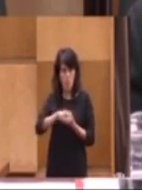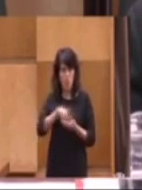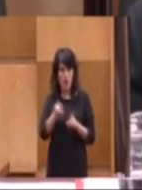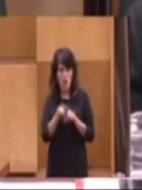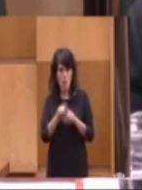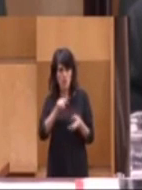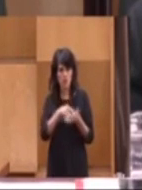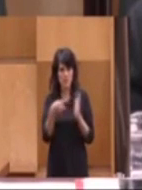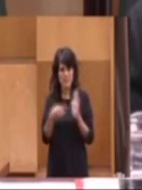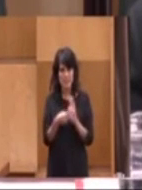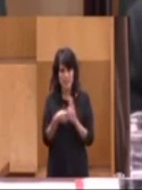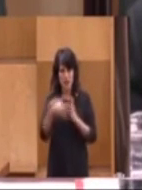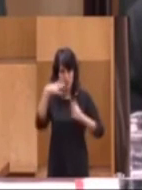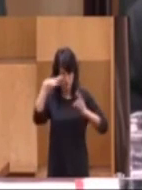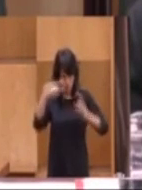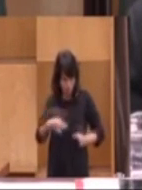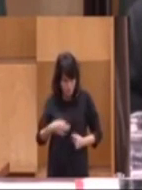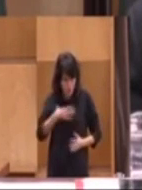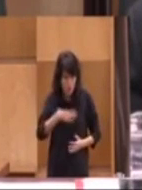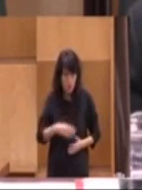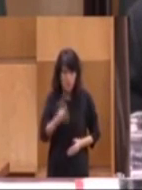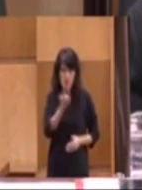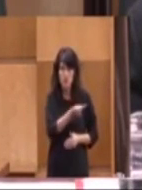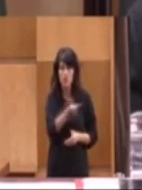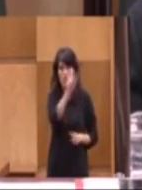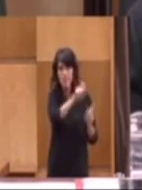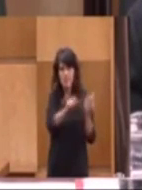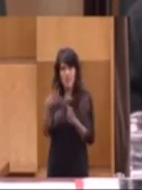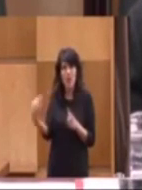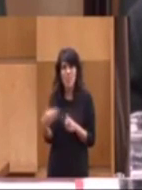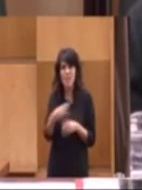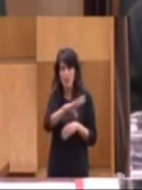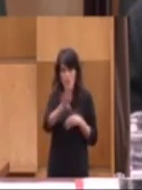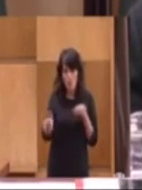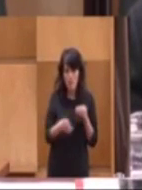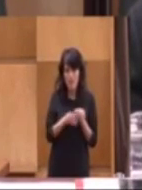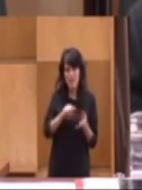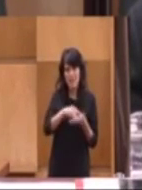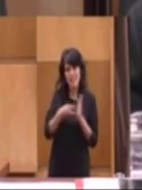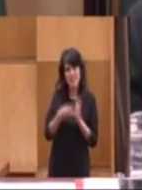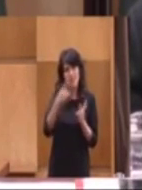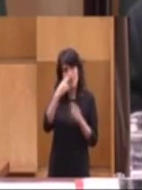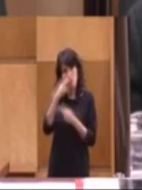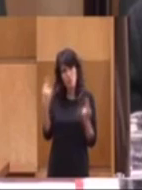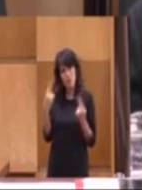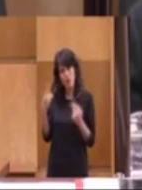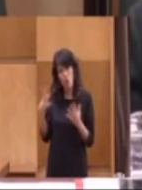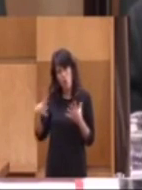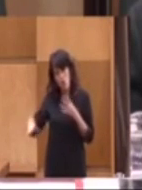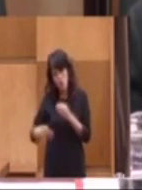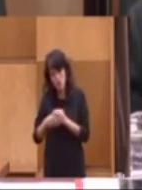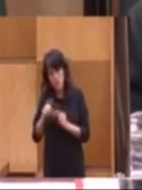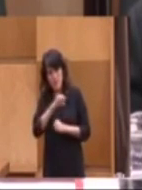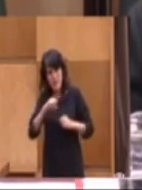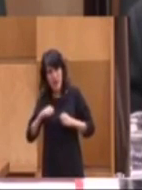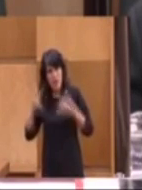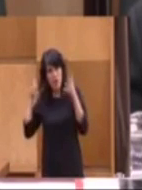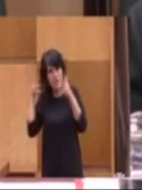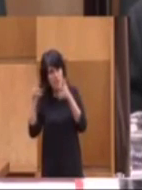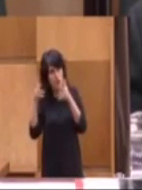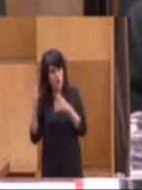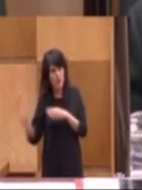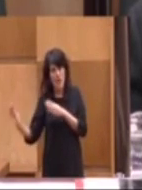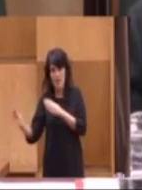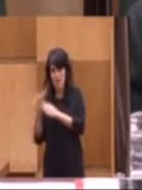garantía de este sistema, planteando que las personas deberíamos complementar este sistema público con sistemas privados, de asesorías, de